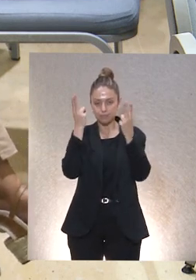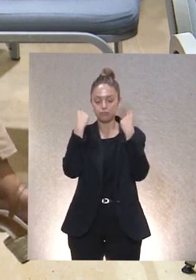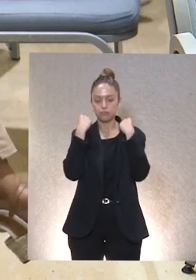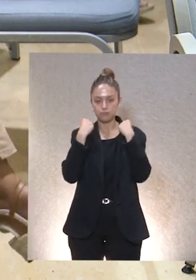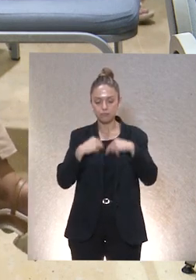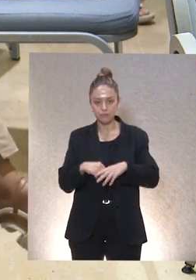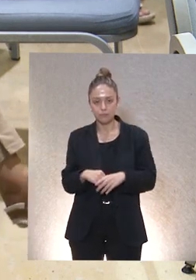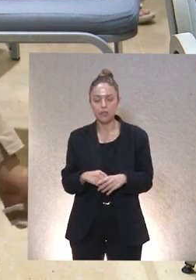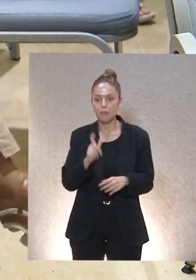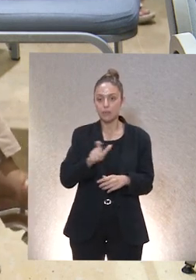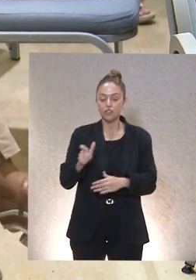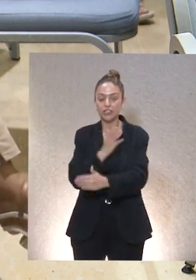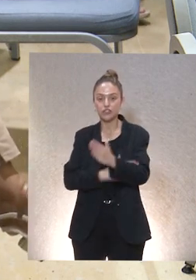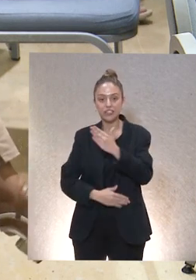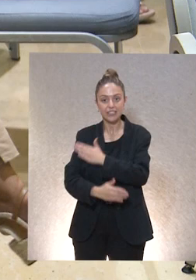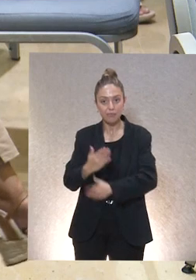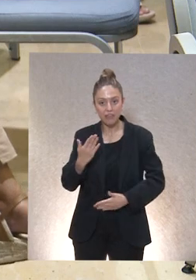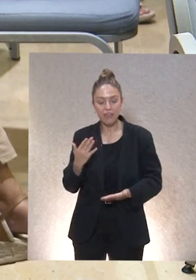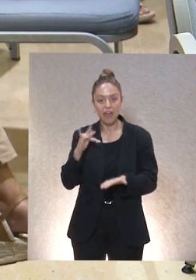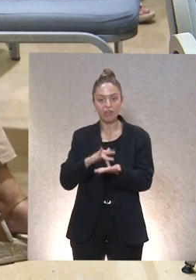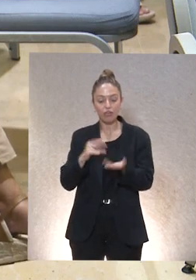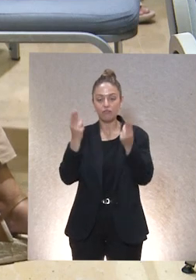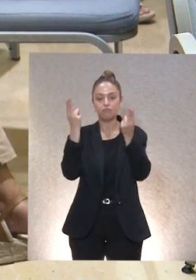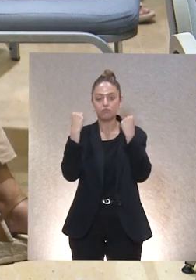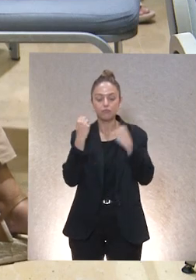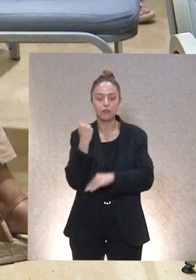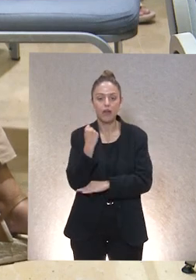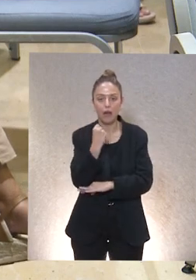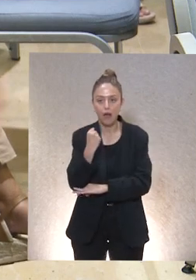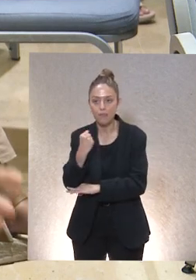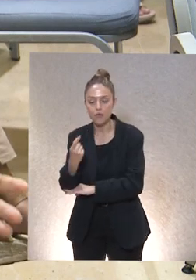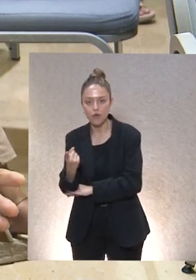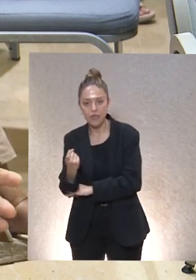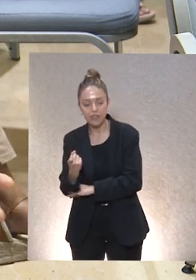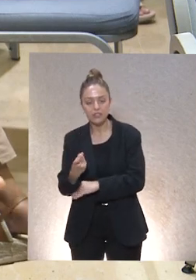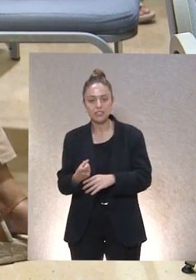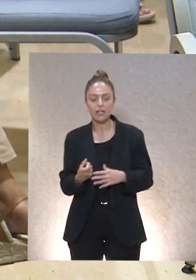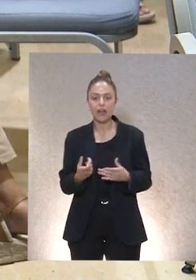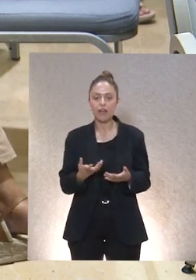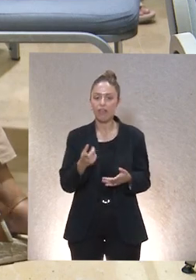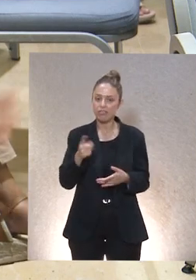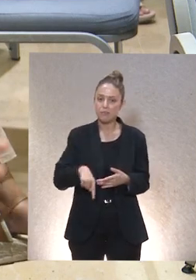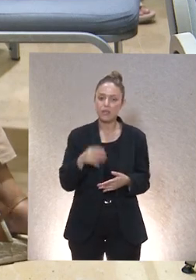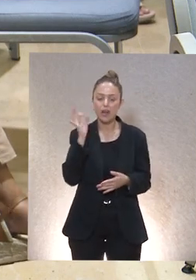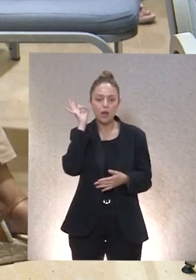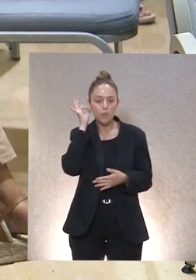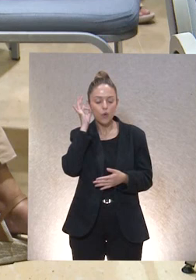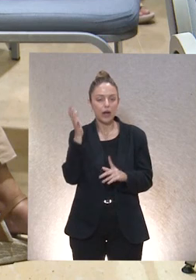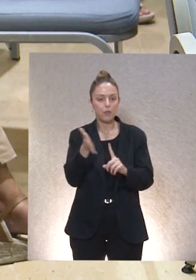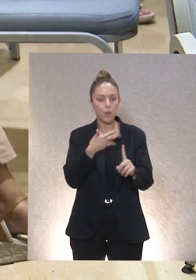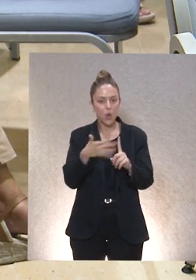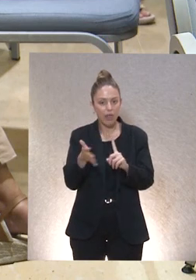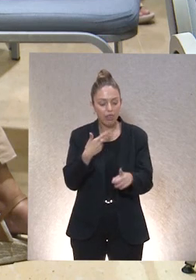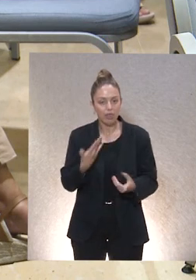personas con discapacidad especialmente si tienen gran necesidad de apoyo igual que le pasa a otros colectivos lo estamos viendo con la mujer cuando es víctima de violencia